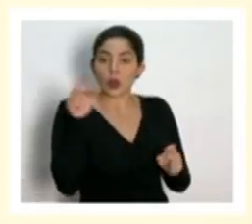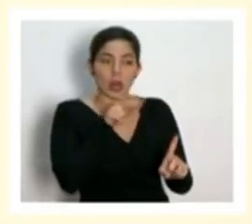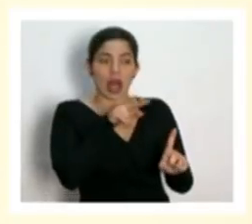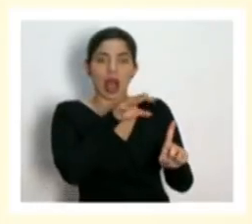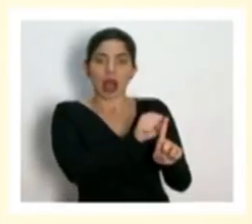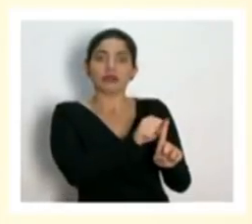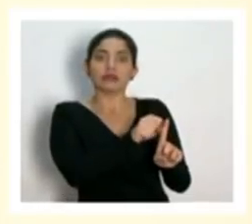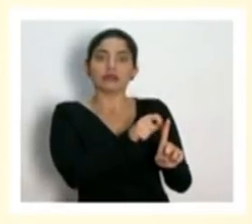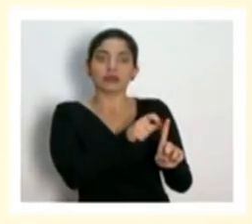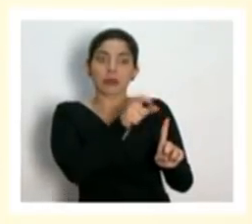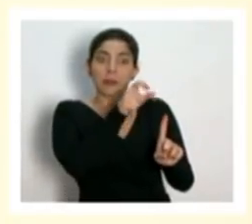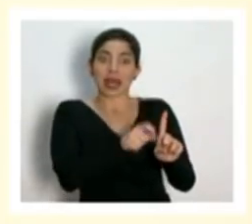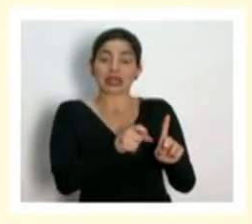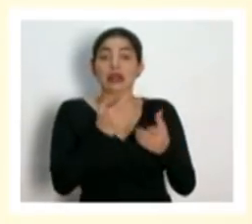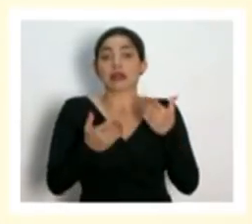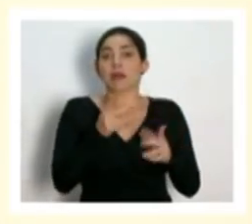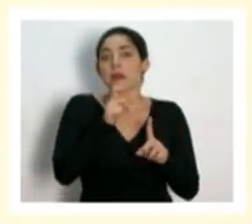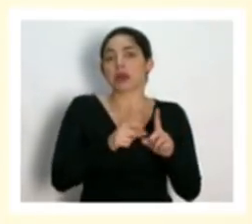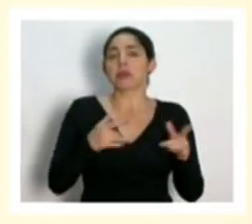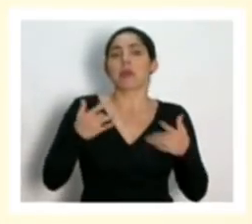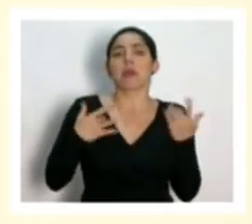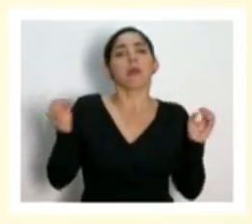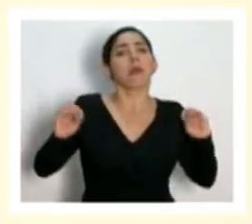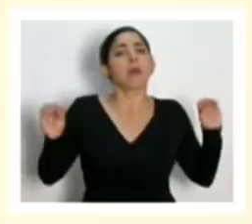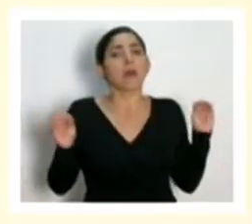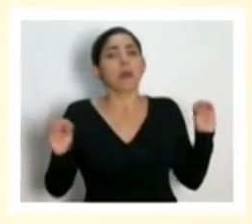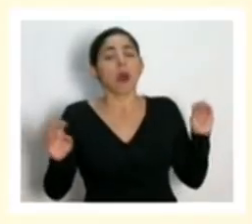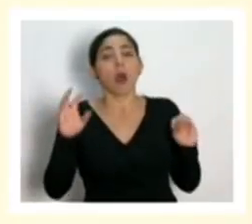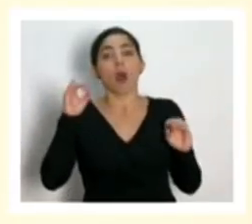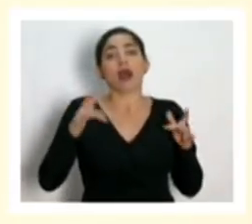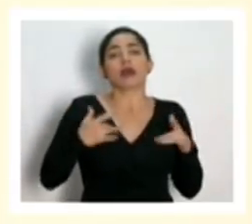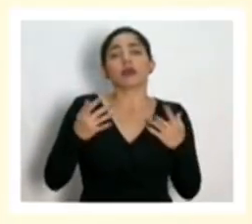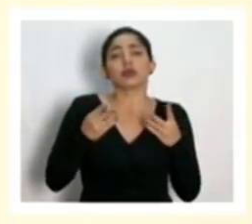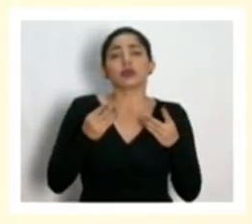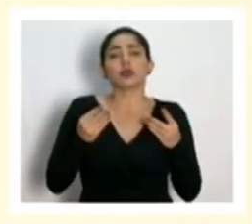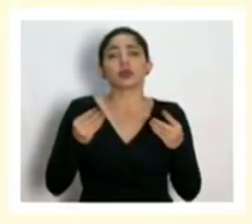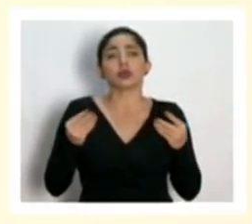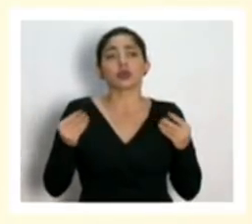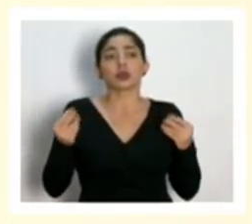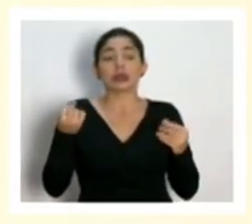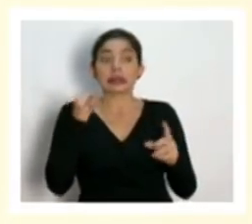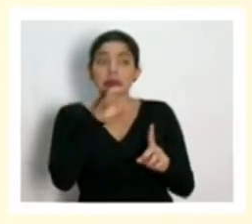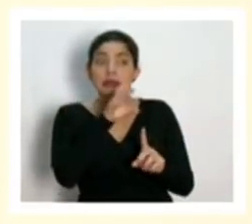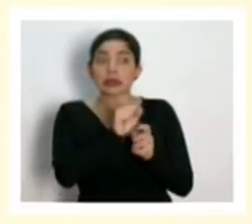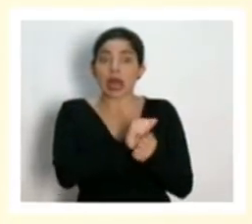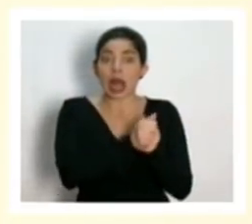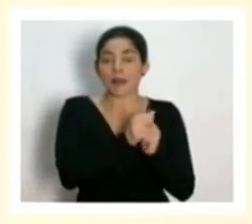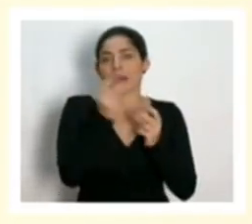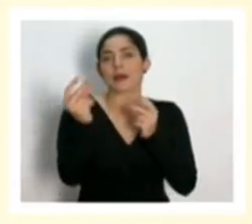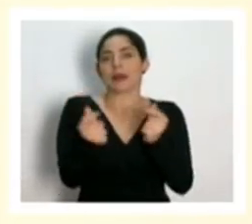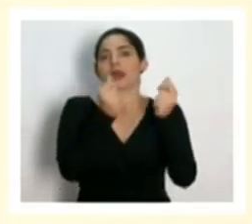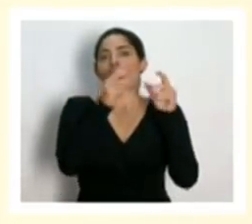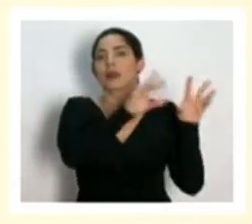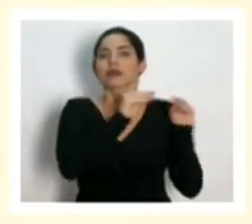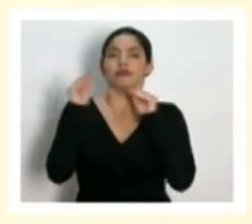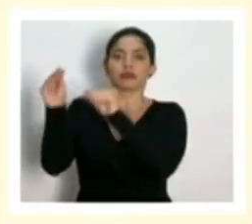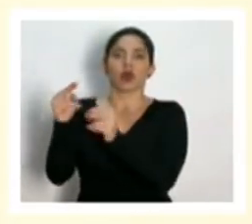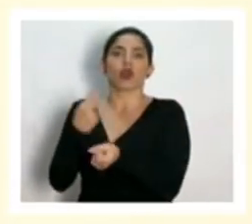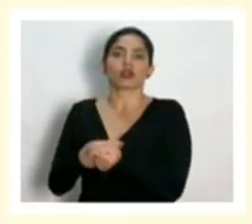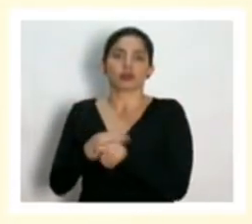una persona que es o asintomática o de síntomas leves, inmediatamente sea traslado a un hospital.